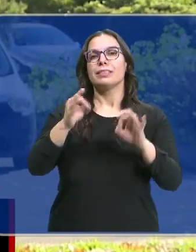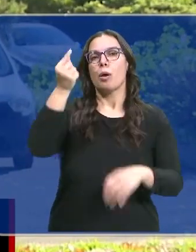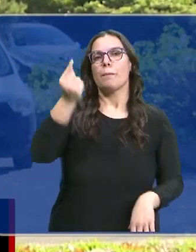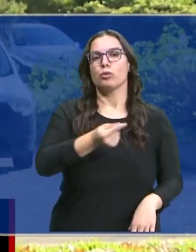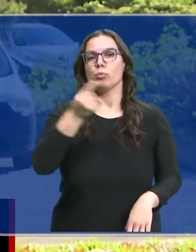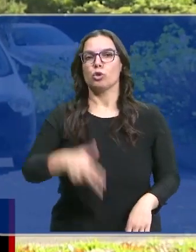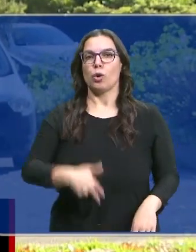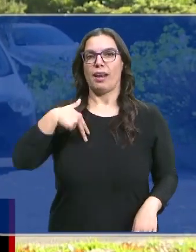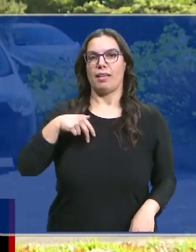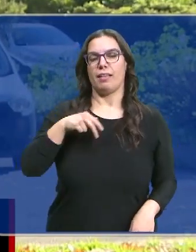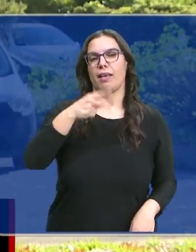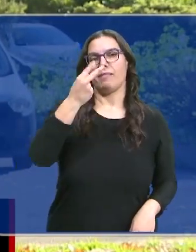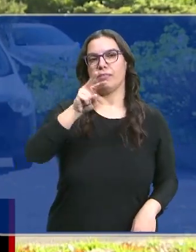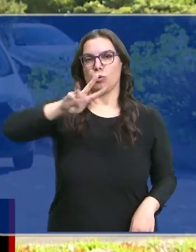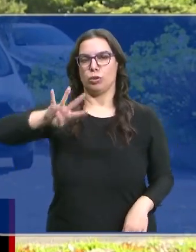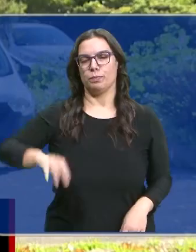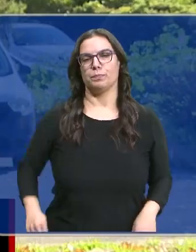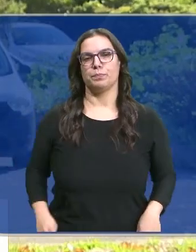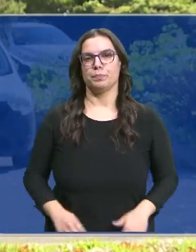los presupuestos generales de 2024.